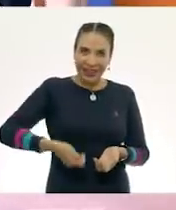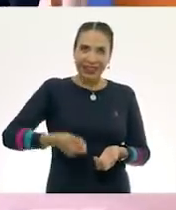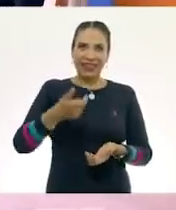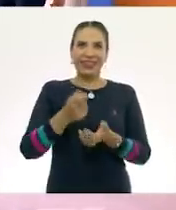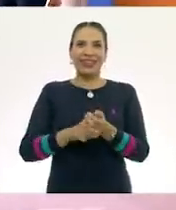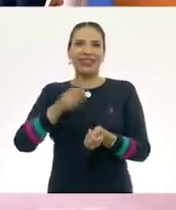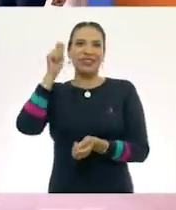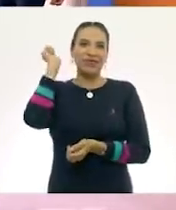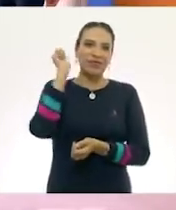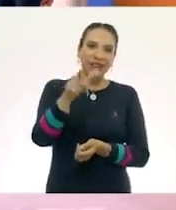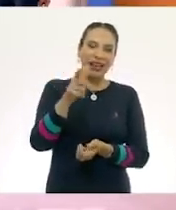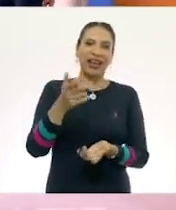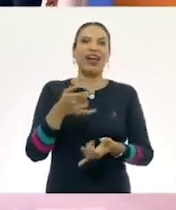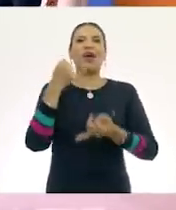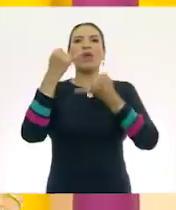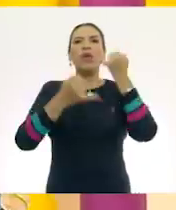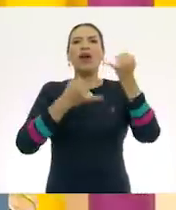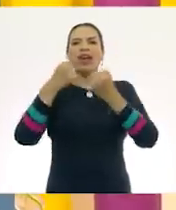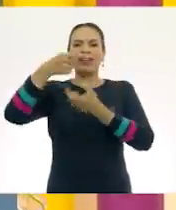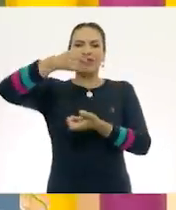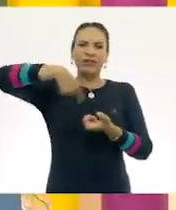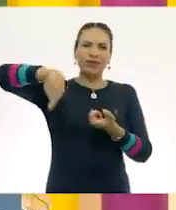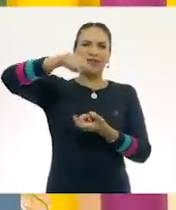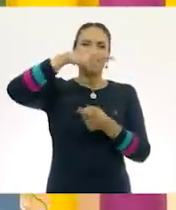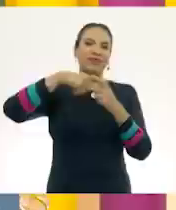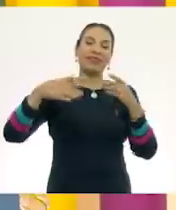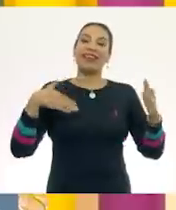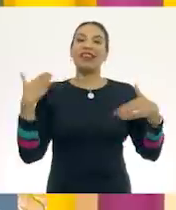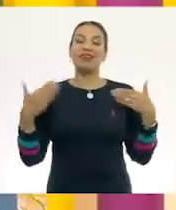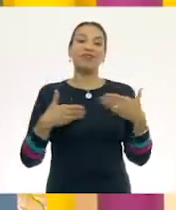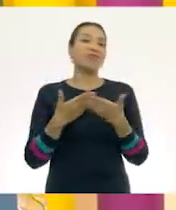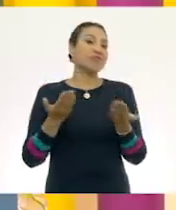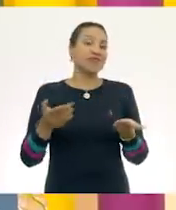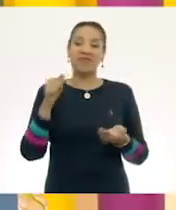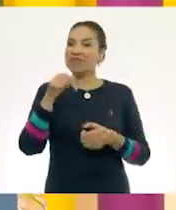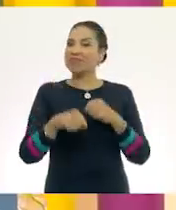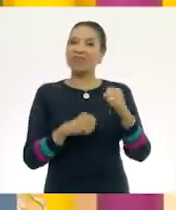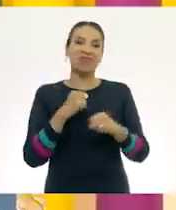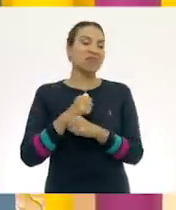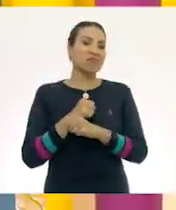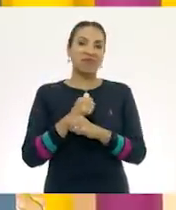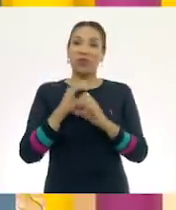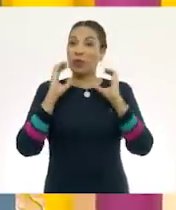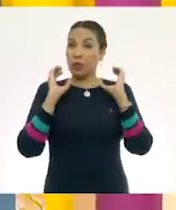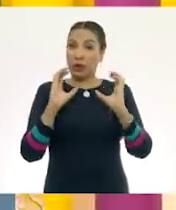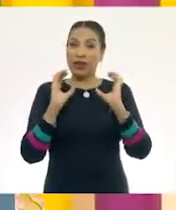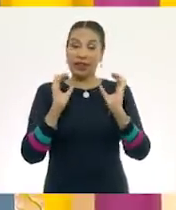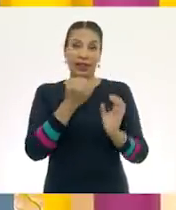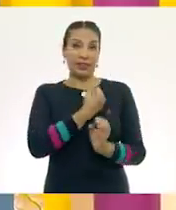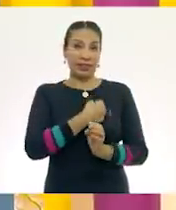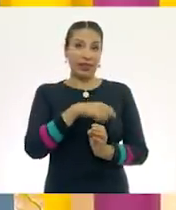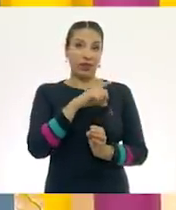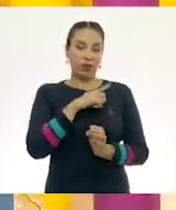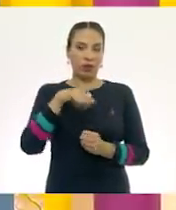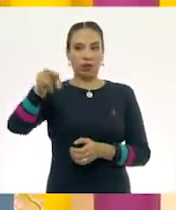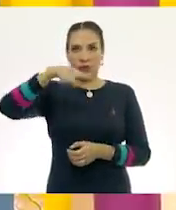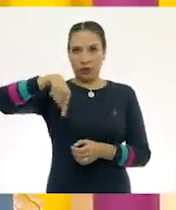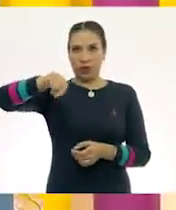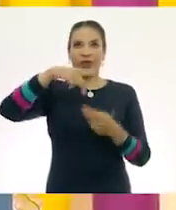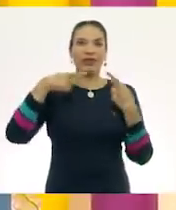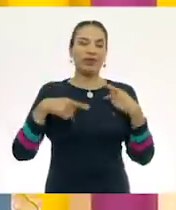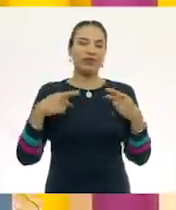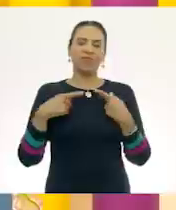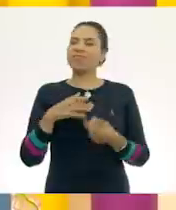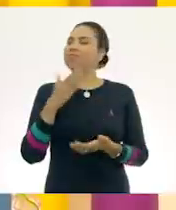flechas y también juegos mecánicos. Es muy divertido, pero justamente este año, como tenemos que cuidar nuestra salud y la de los demás,